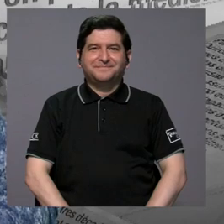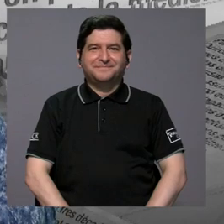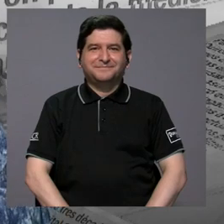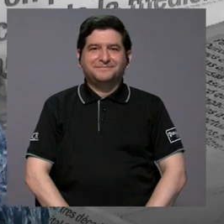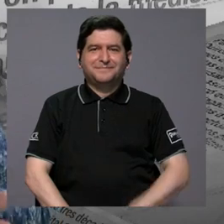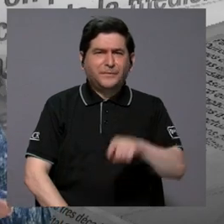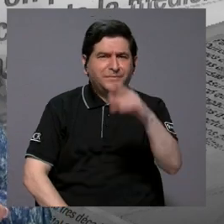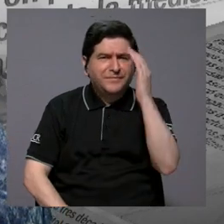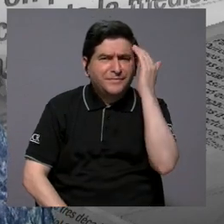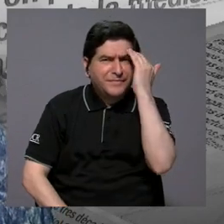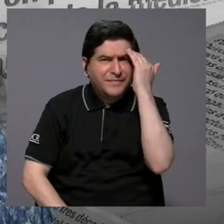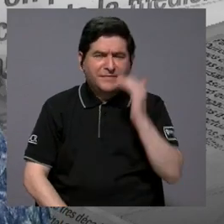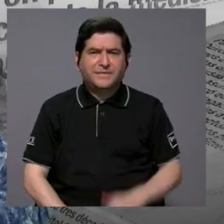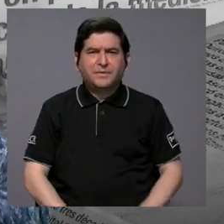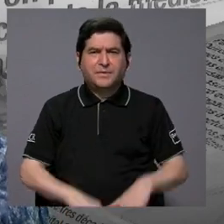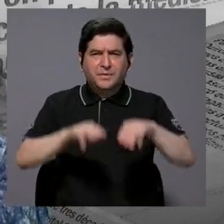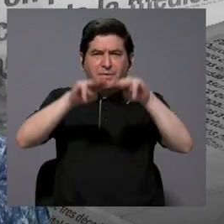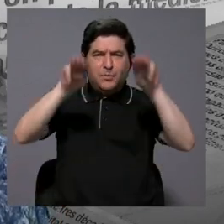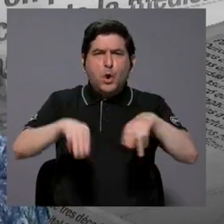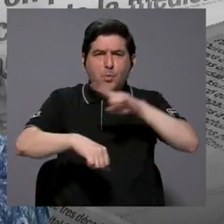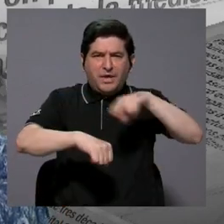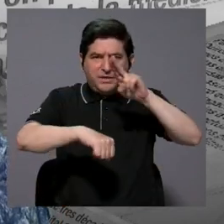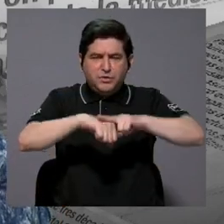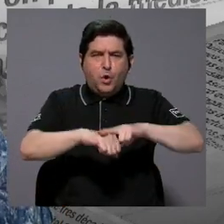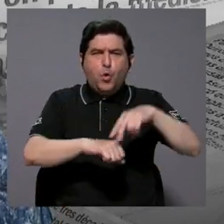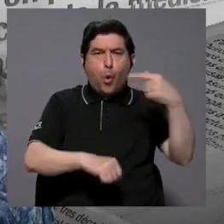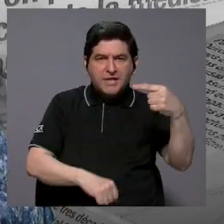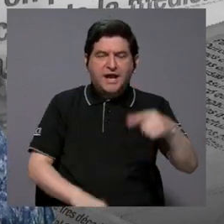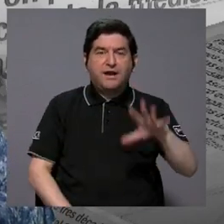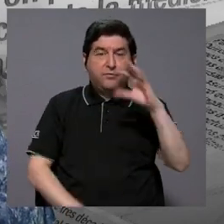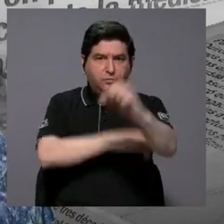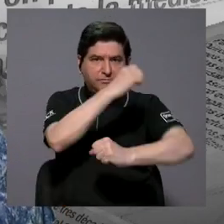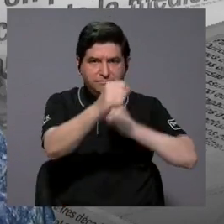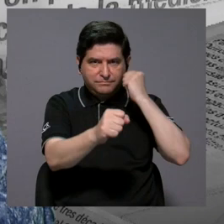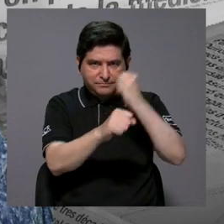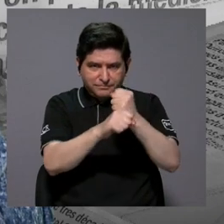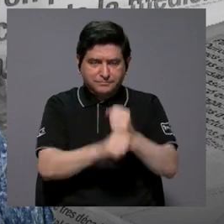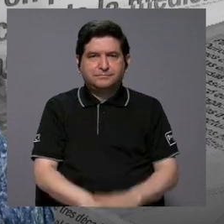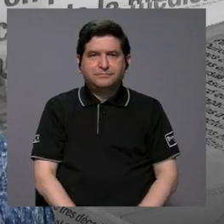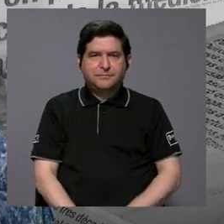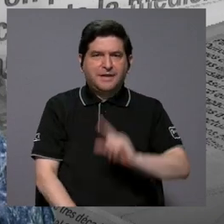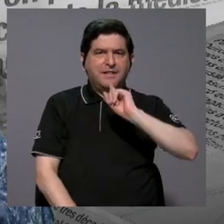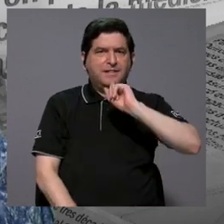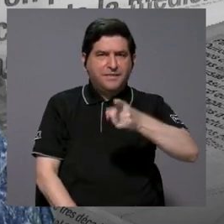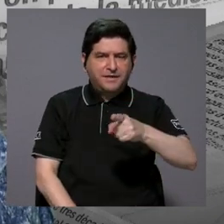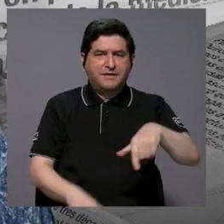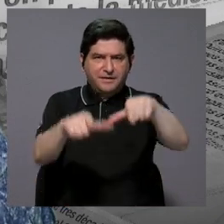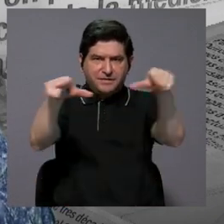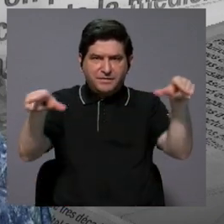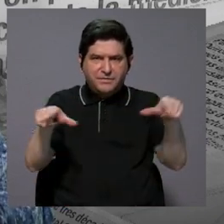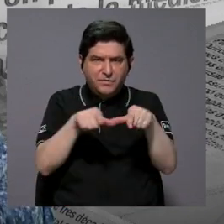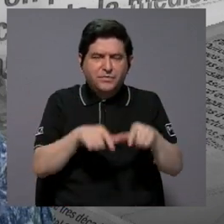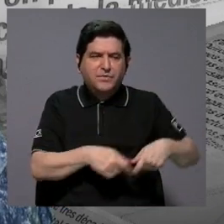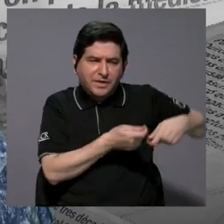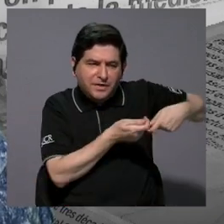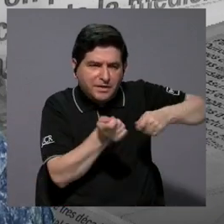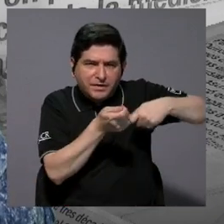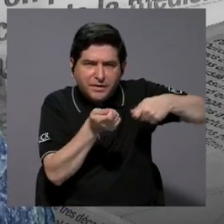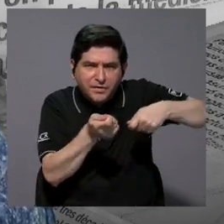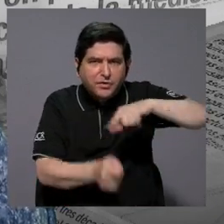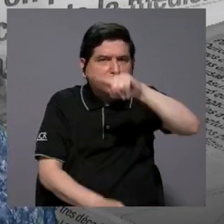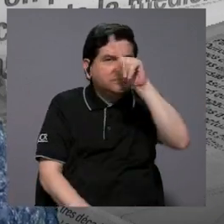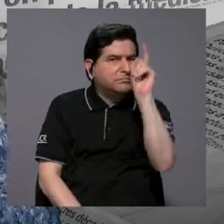¿Sabía usted que el Monumento Nacional Guayabo cumple 50 años de haber sido declarado sitio